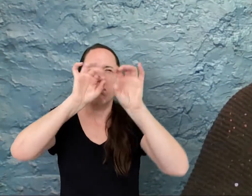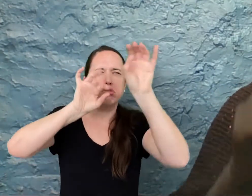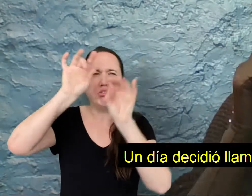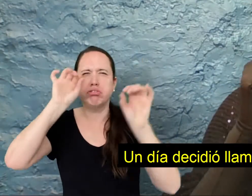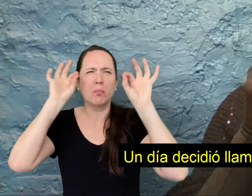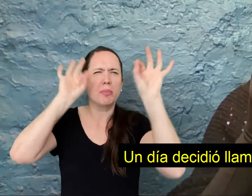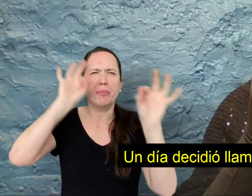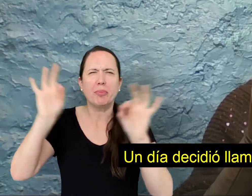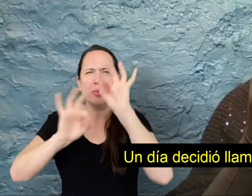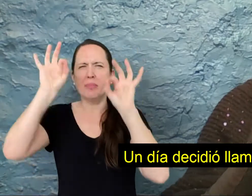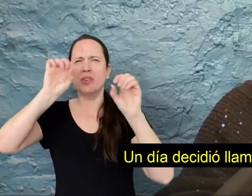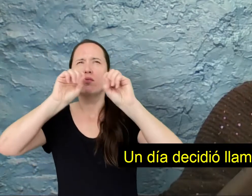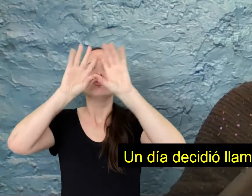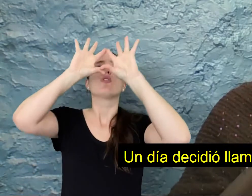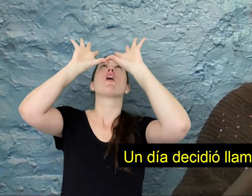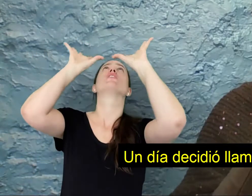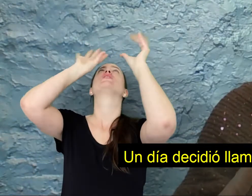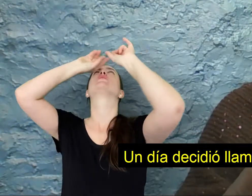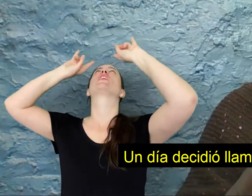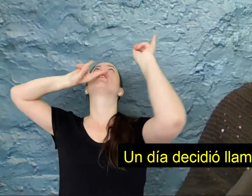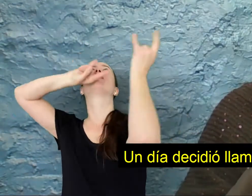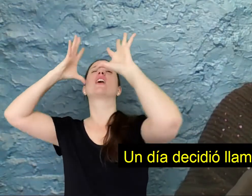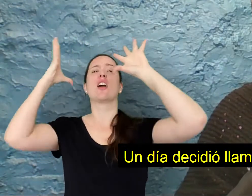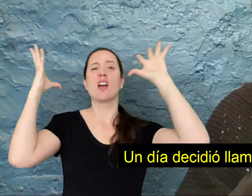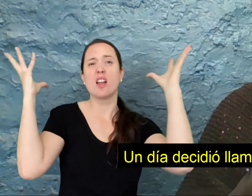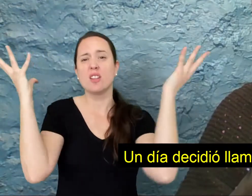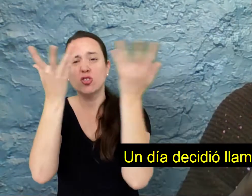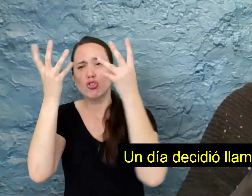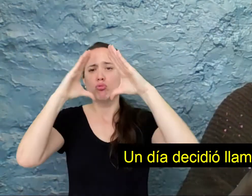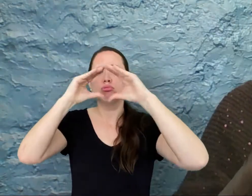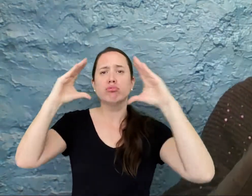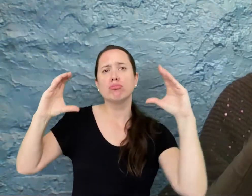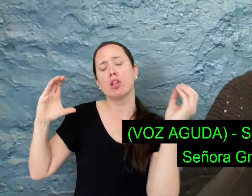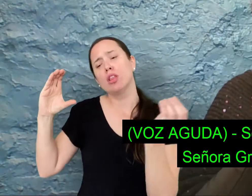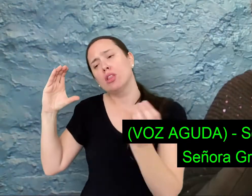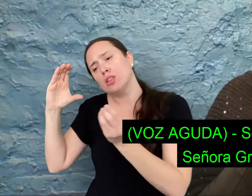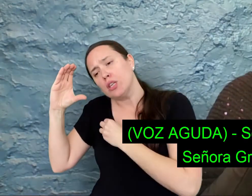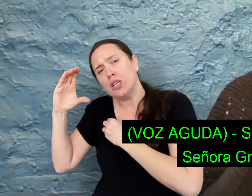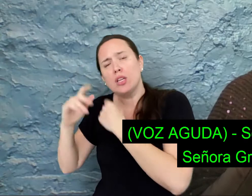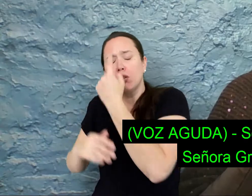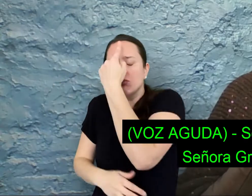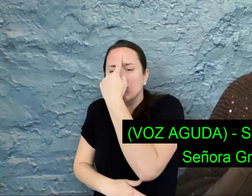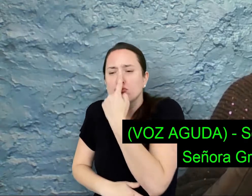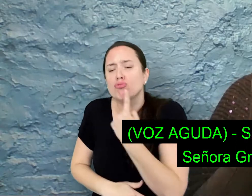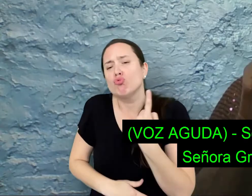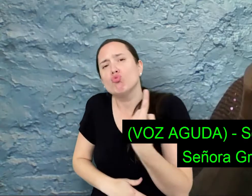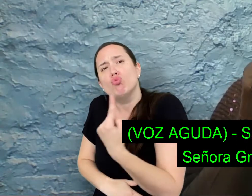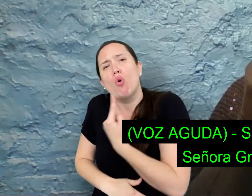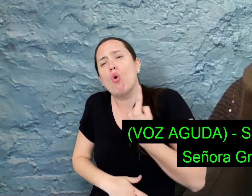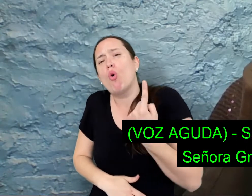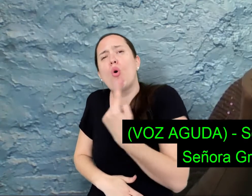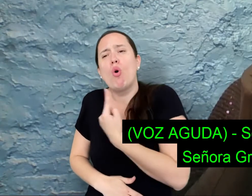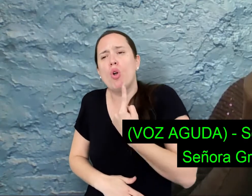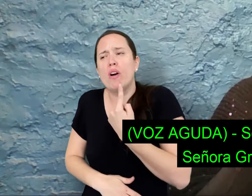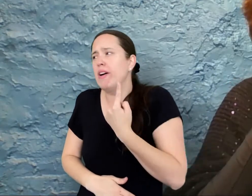Un día decidió llamar a la gravedad. ¡Señora Gravedad! ¡Señora